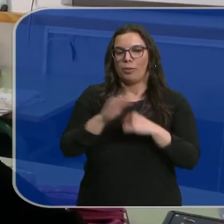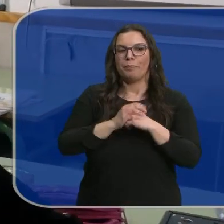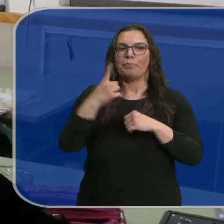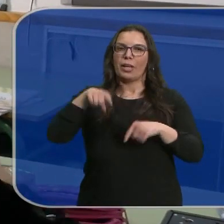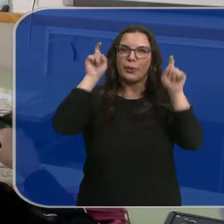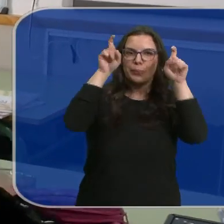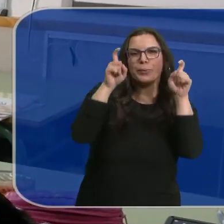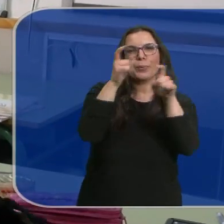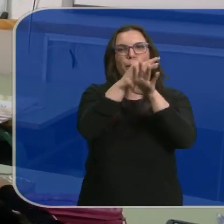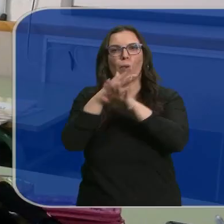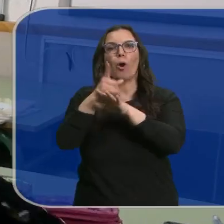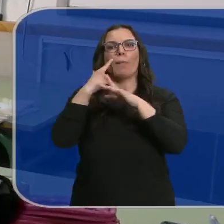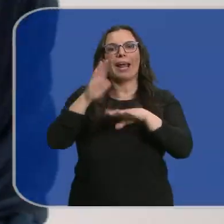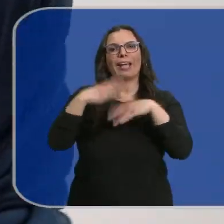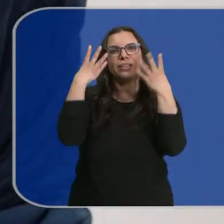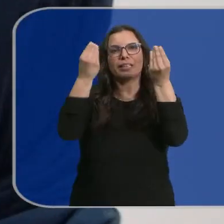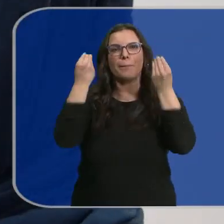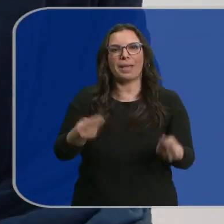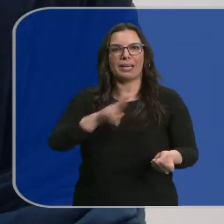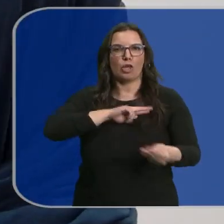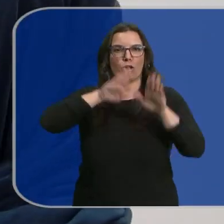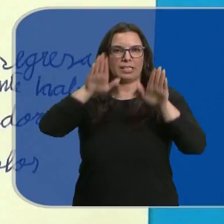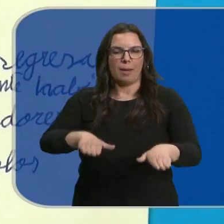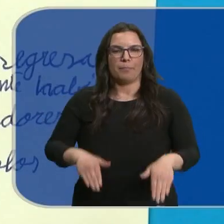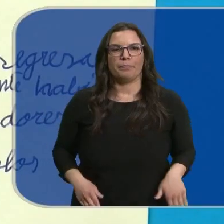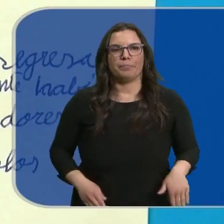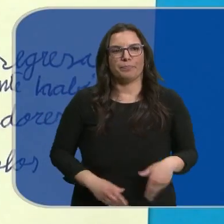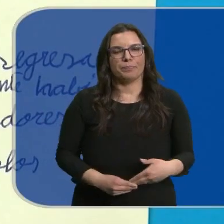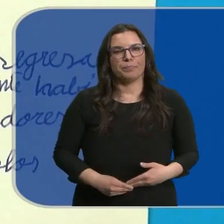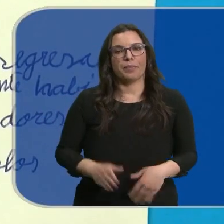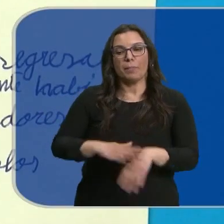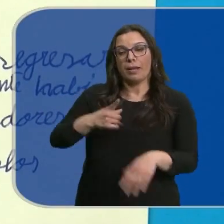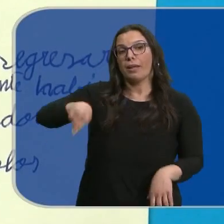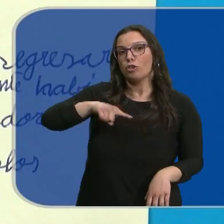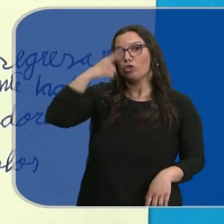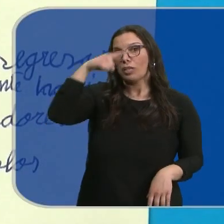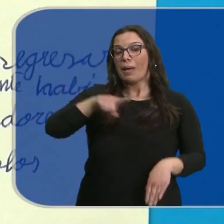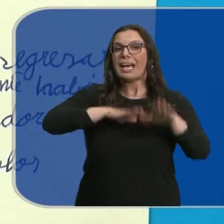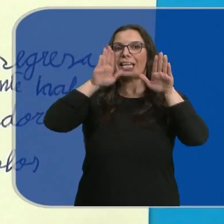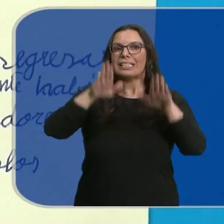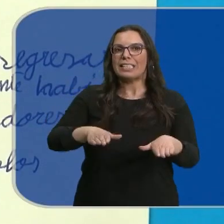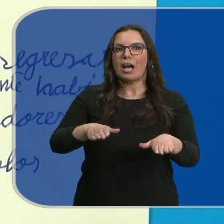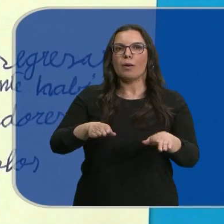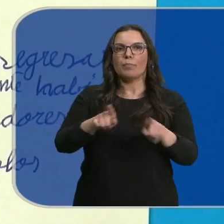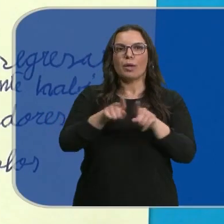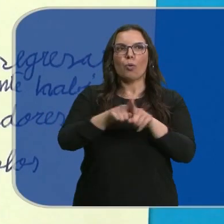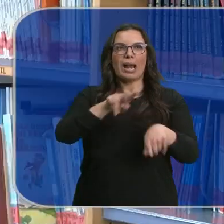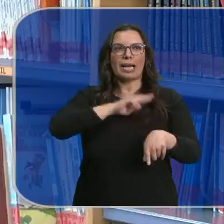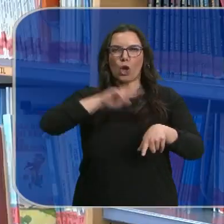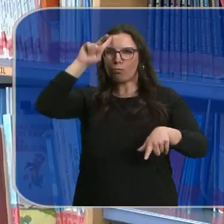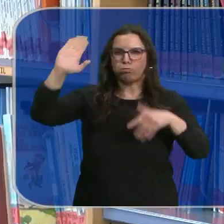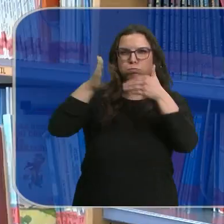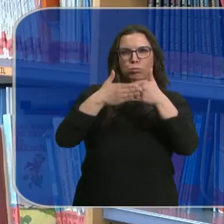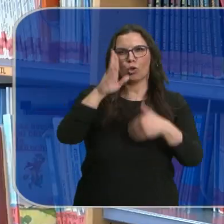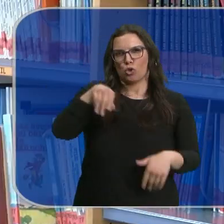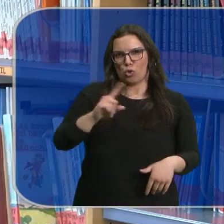enseña a comprender de verdad el islam. Para que ellos sepan también que el islam no es una religión muy cerrada.